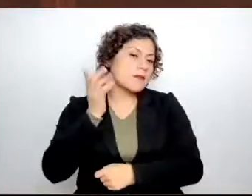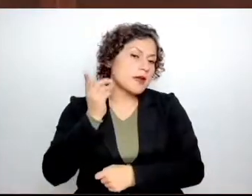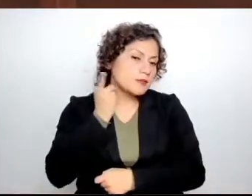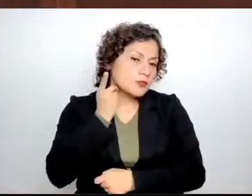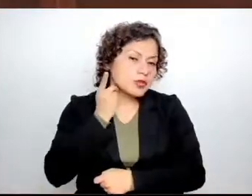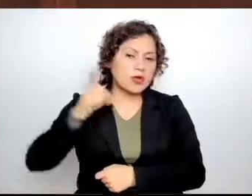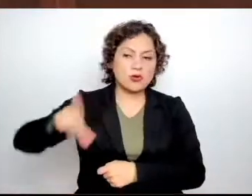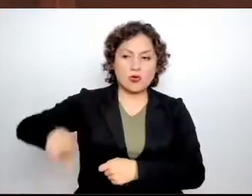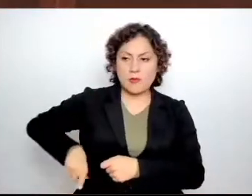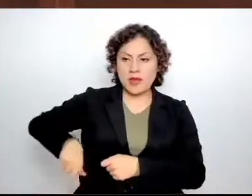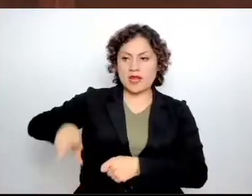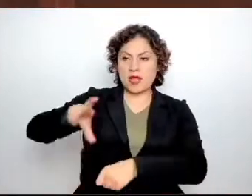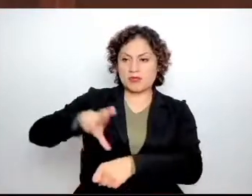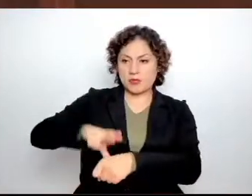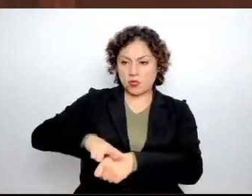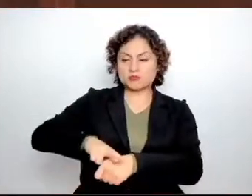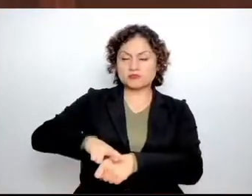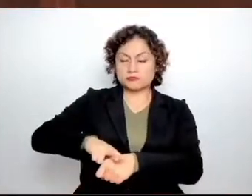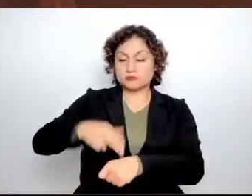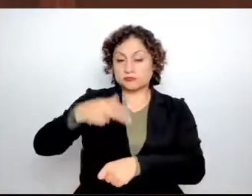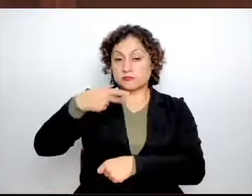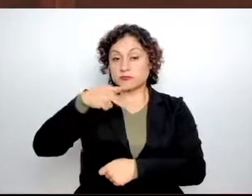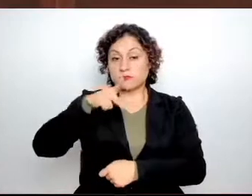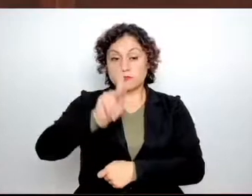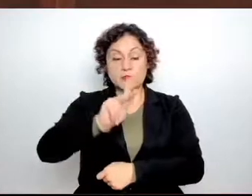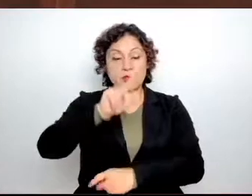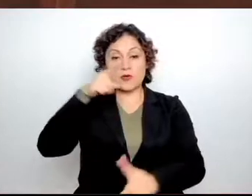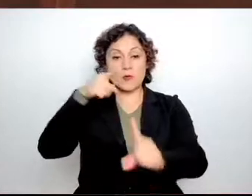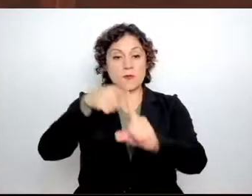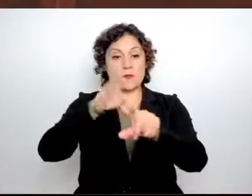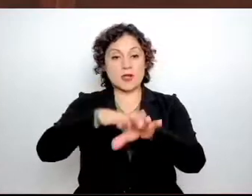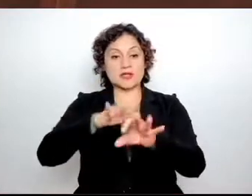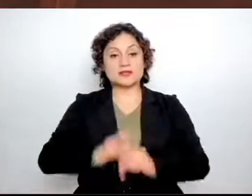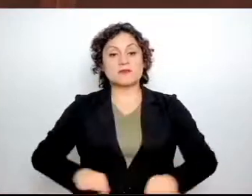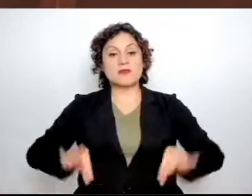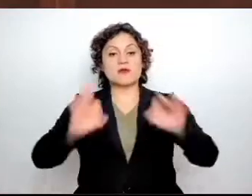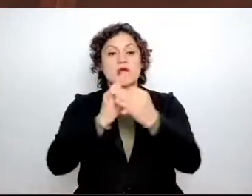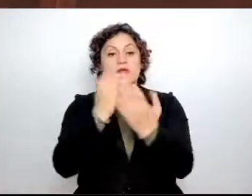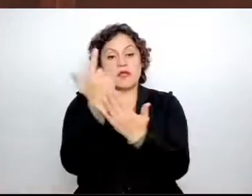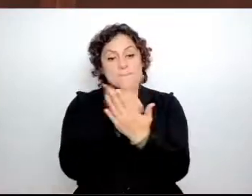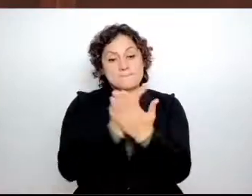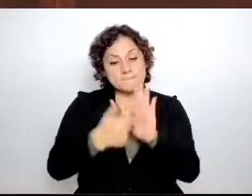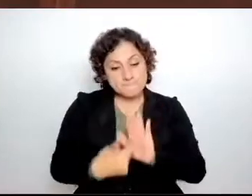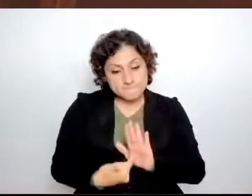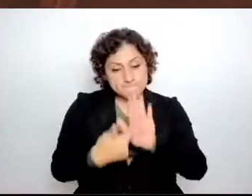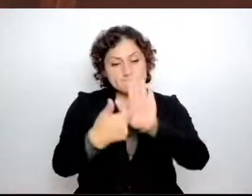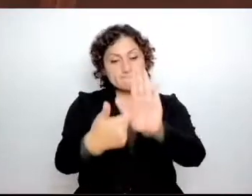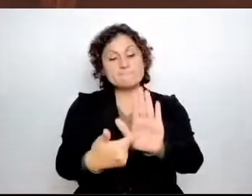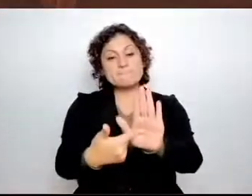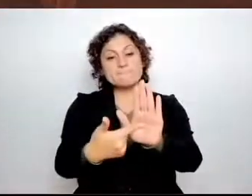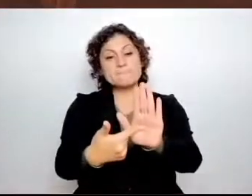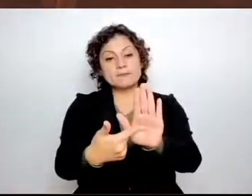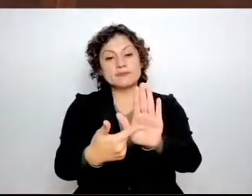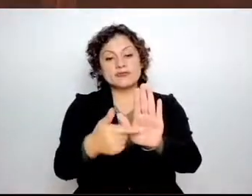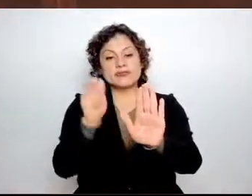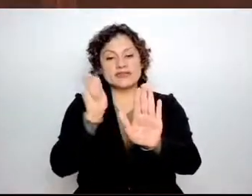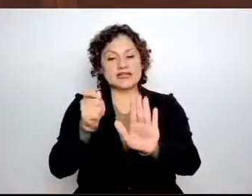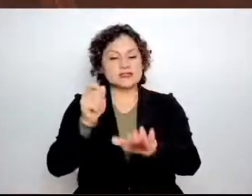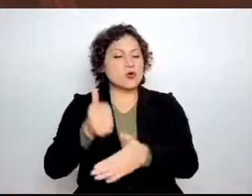sobre todo para realizar un ejercicio de rendición de cuentas, pilar fundamental de la democracia.